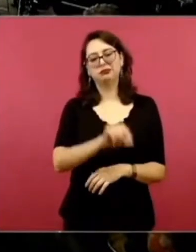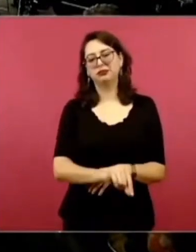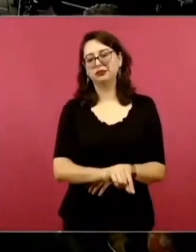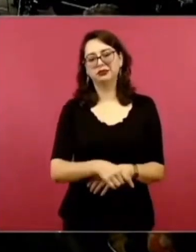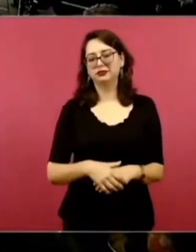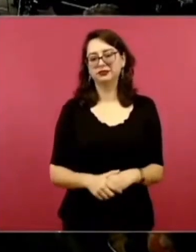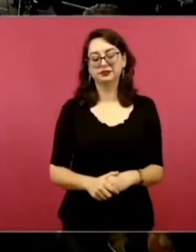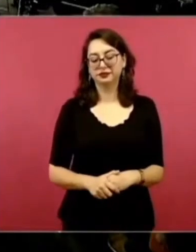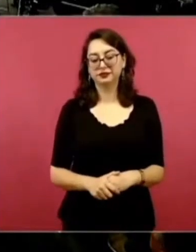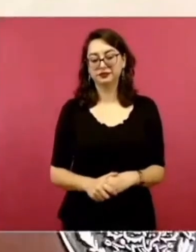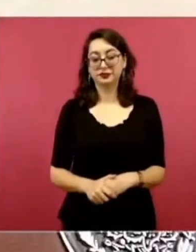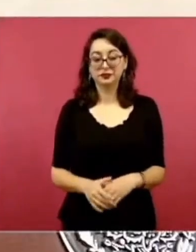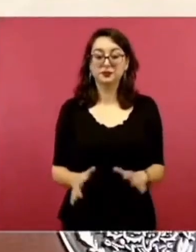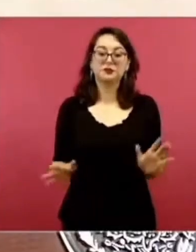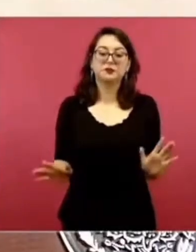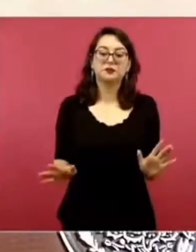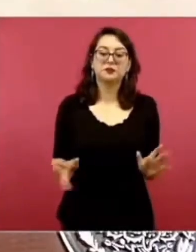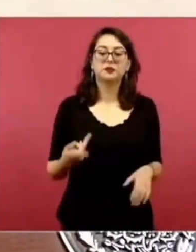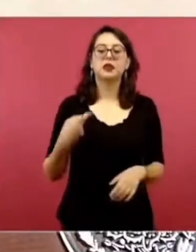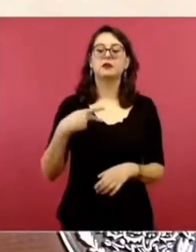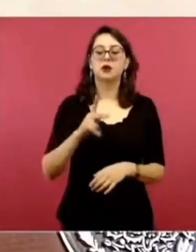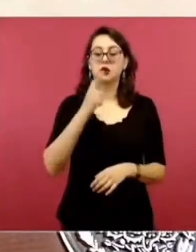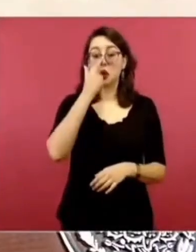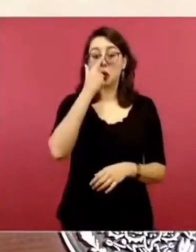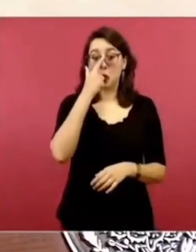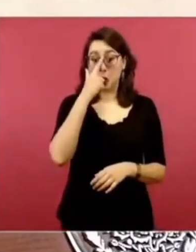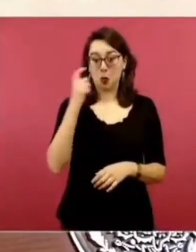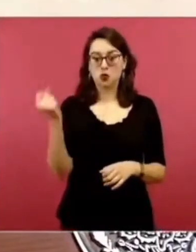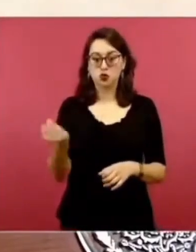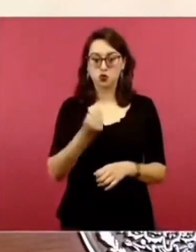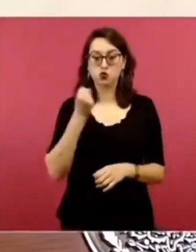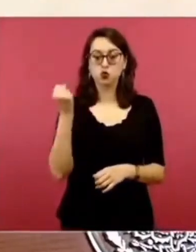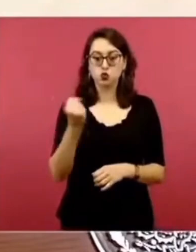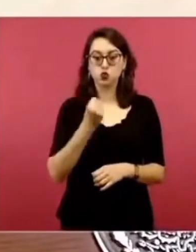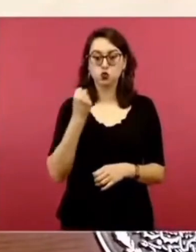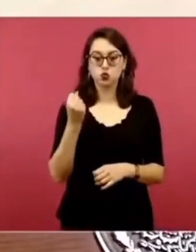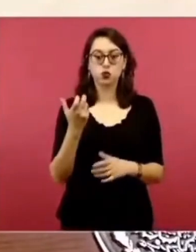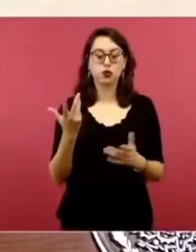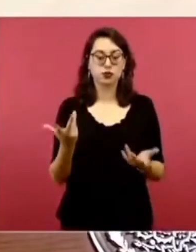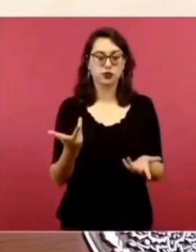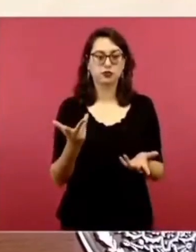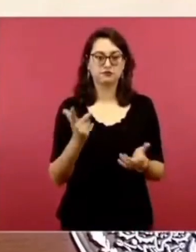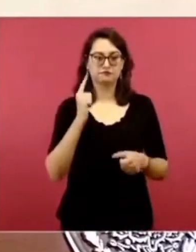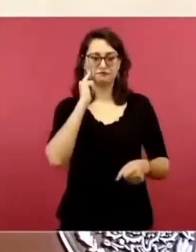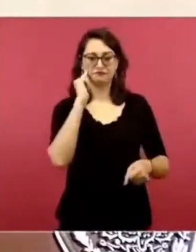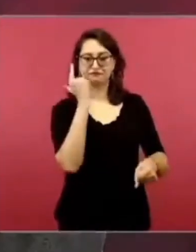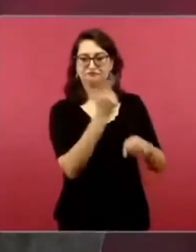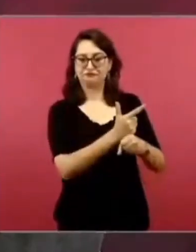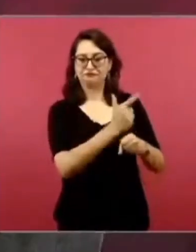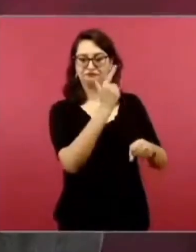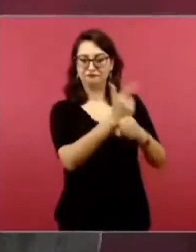Nada más que cada vez enseñan más el cobre.